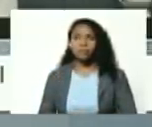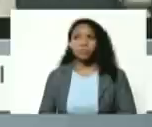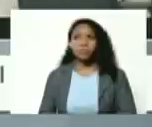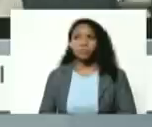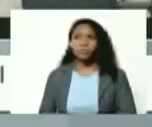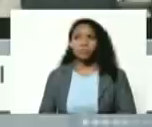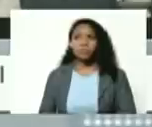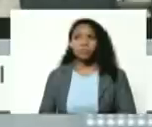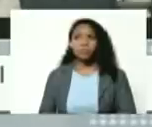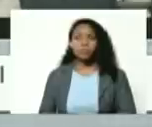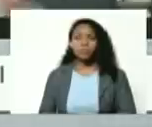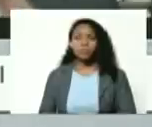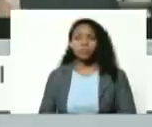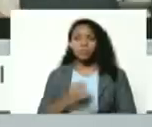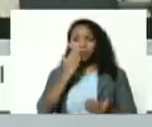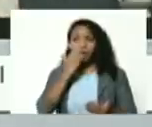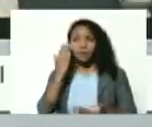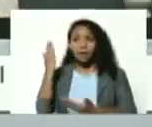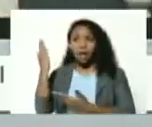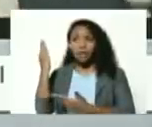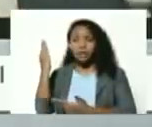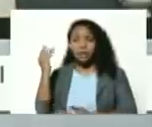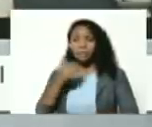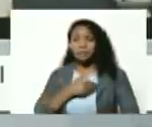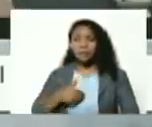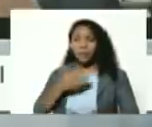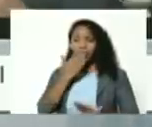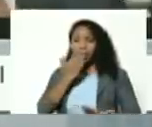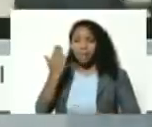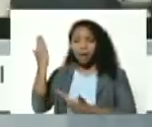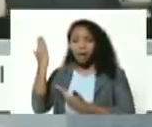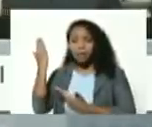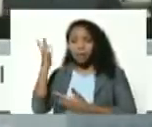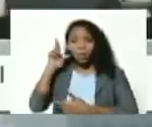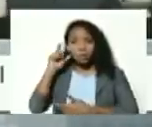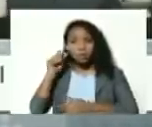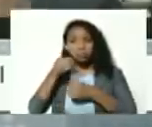adelante te escuchamos perfectamente